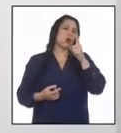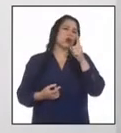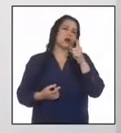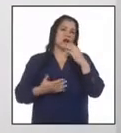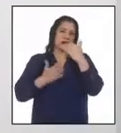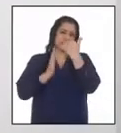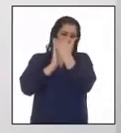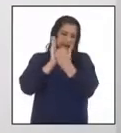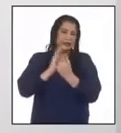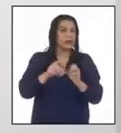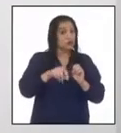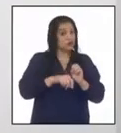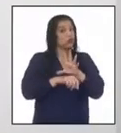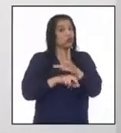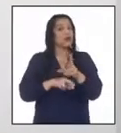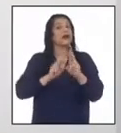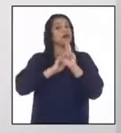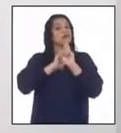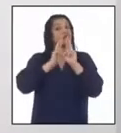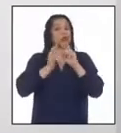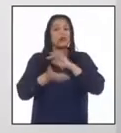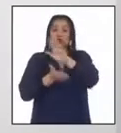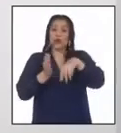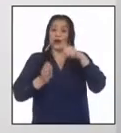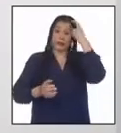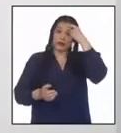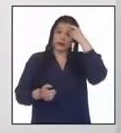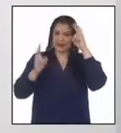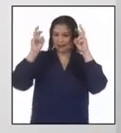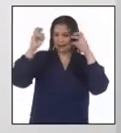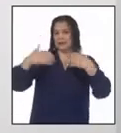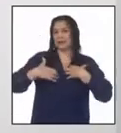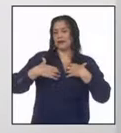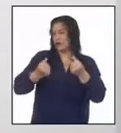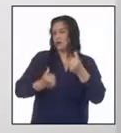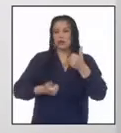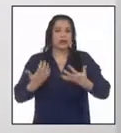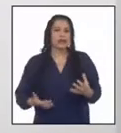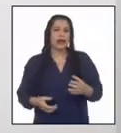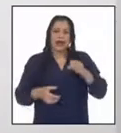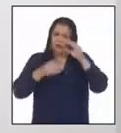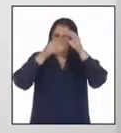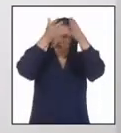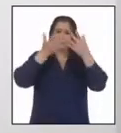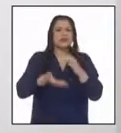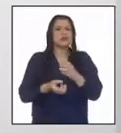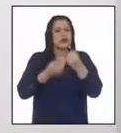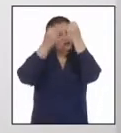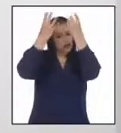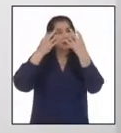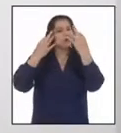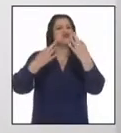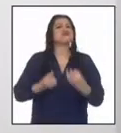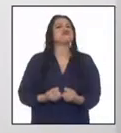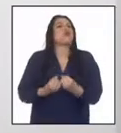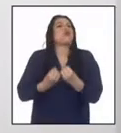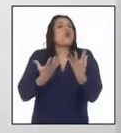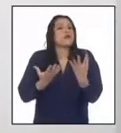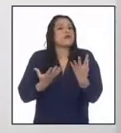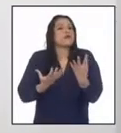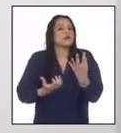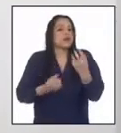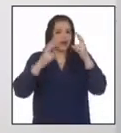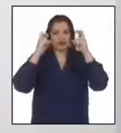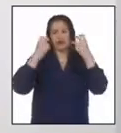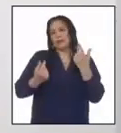factores que influyen los resultados de las políticas de salud pública es el conocimiento de datos estadísticos acerca